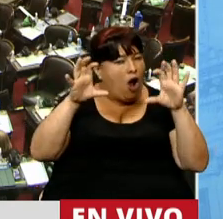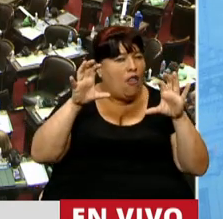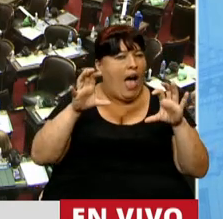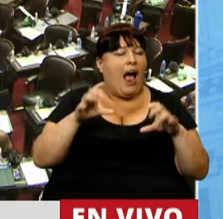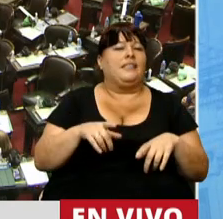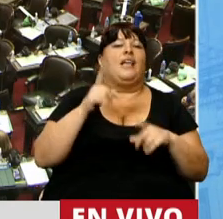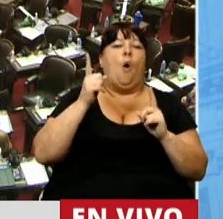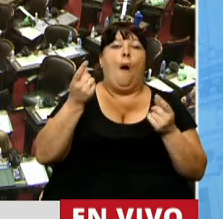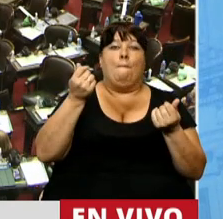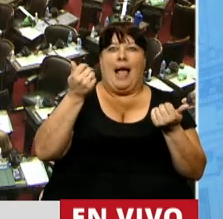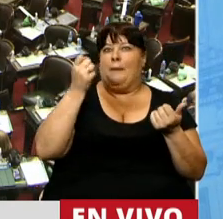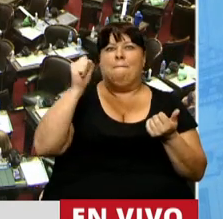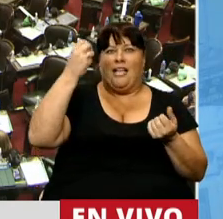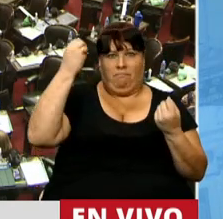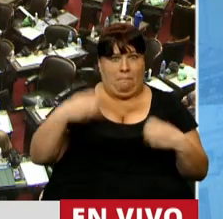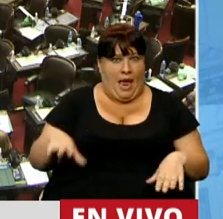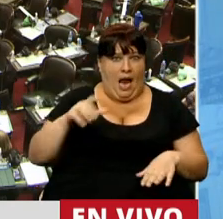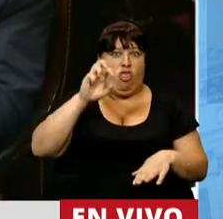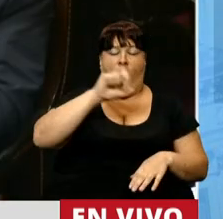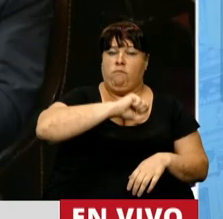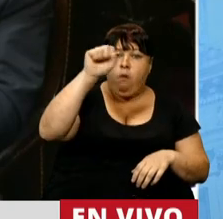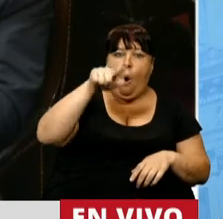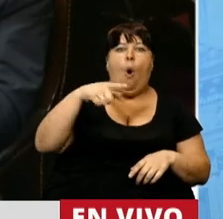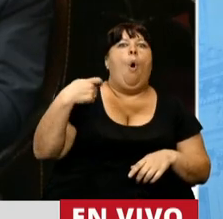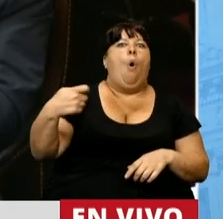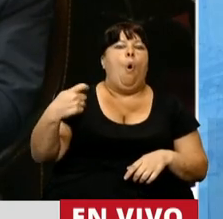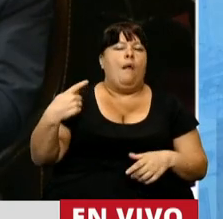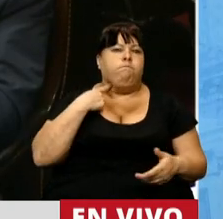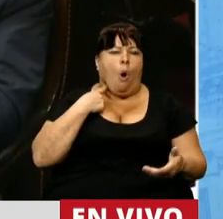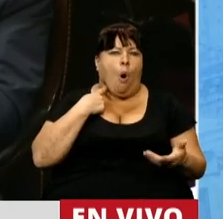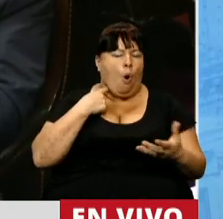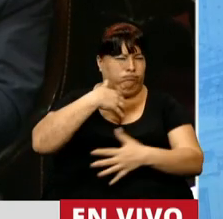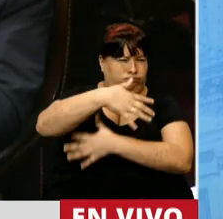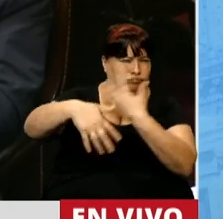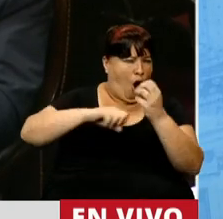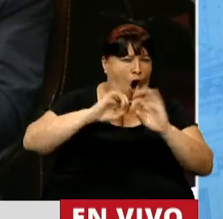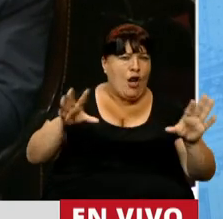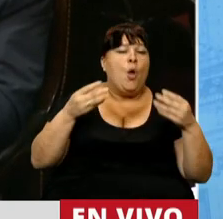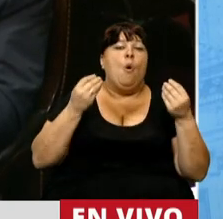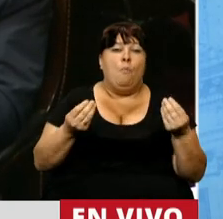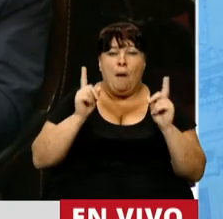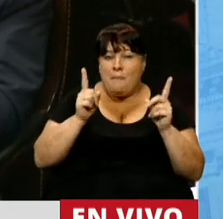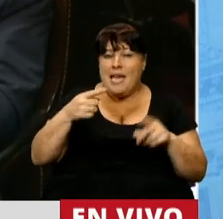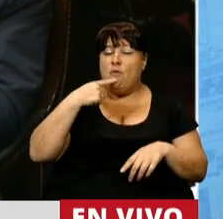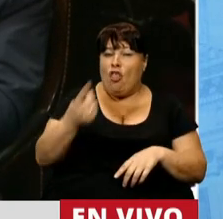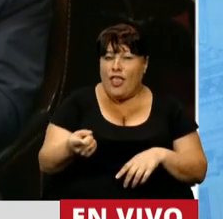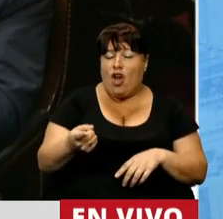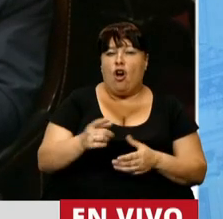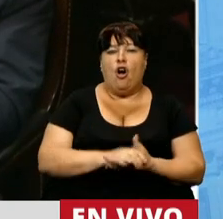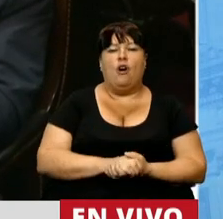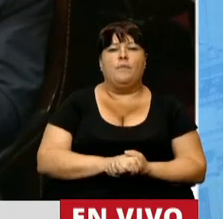que con toda la devaluación deja a los jubilados en una situación caótica, porque como bien decían